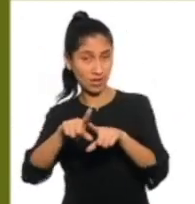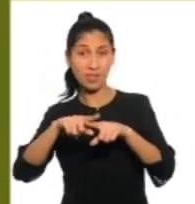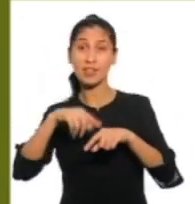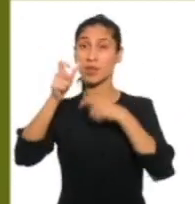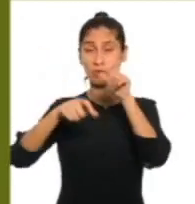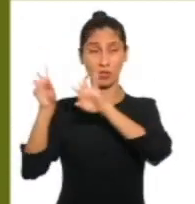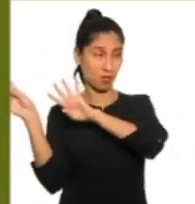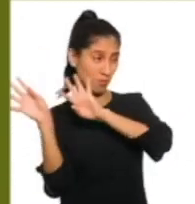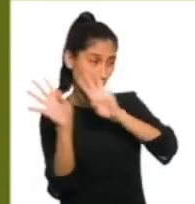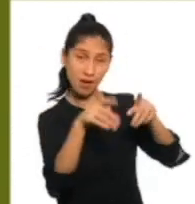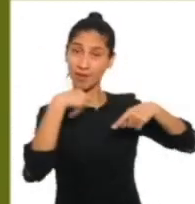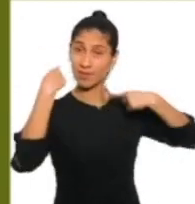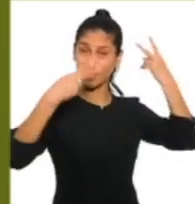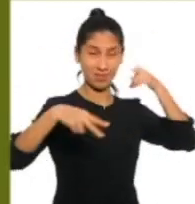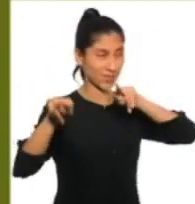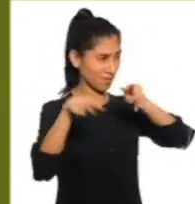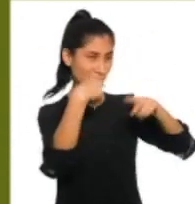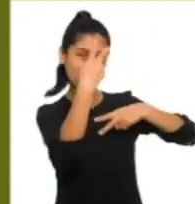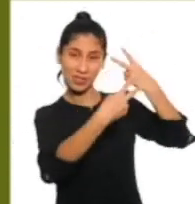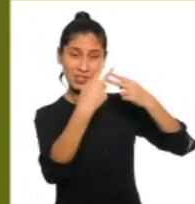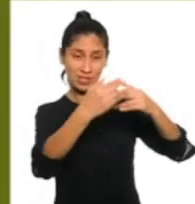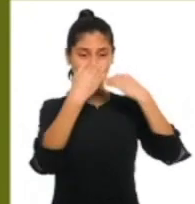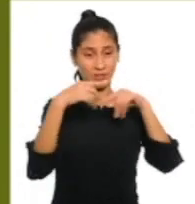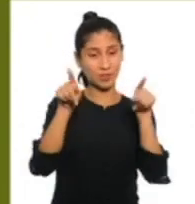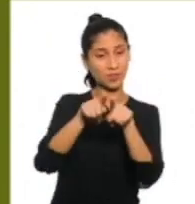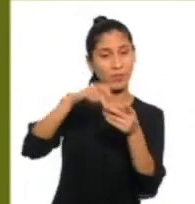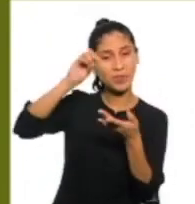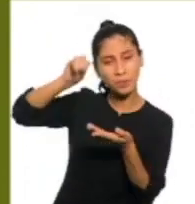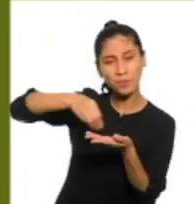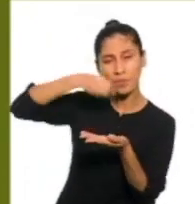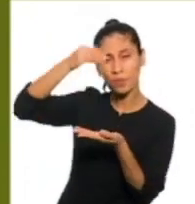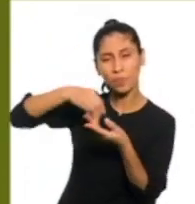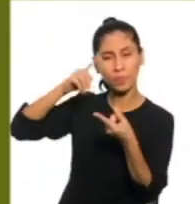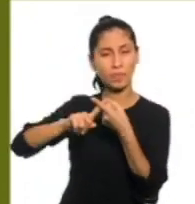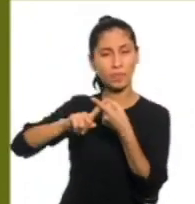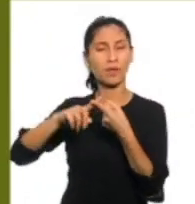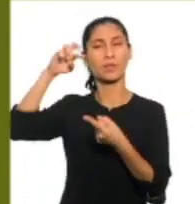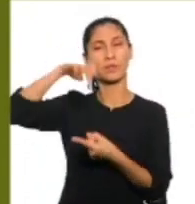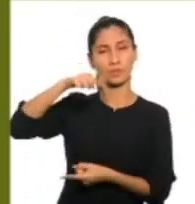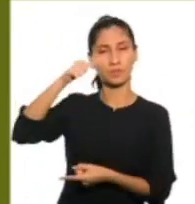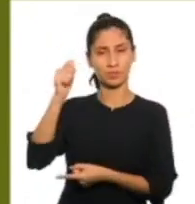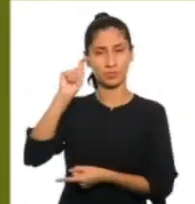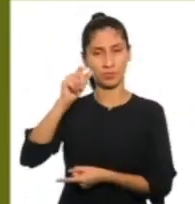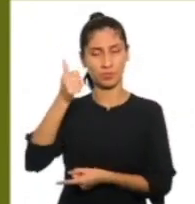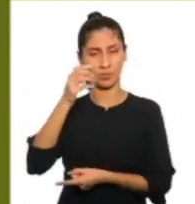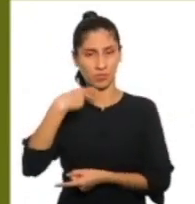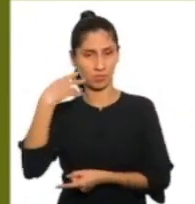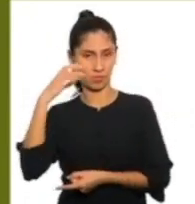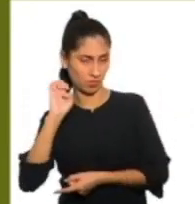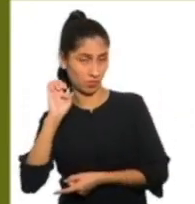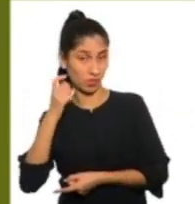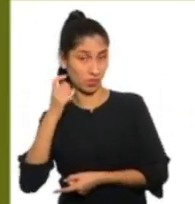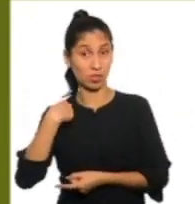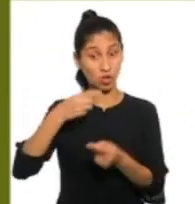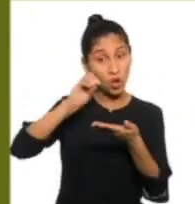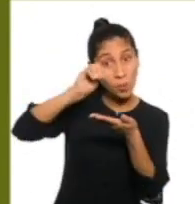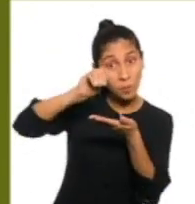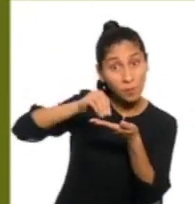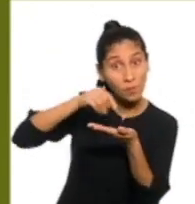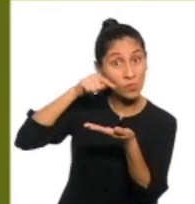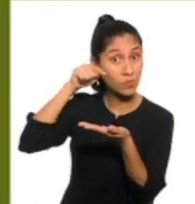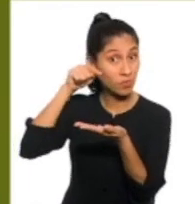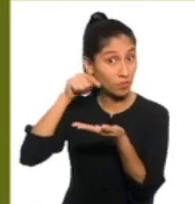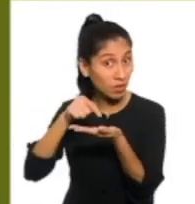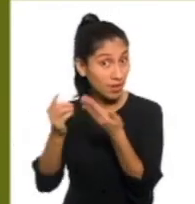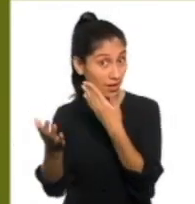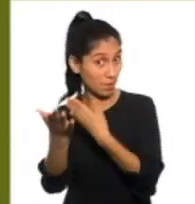En las comidas típicas tenemos el Patachi. Si yo voy a comer esa comida